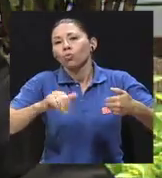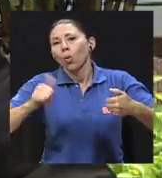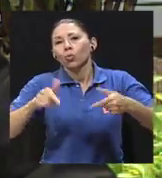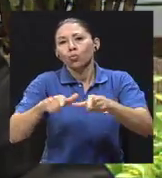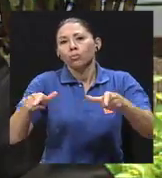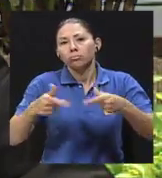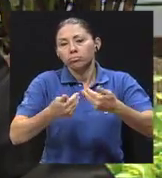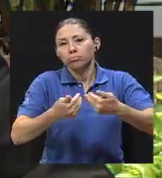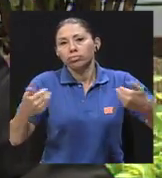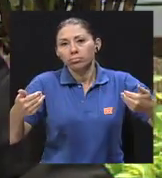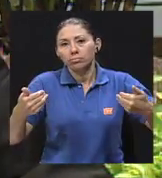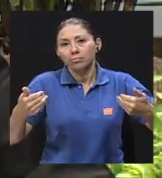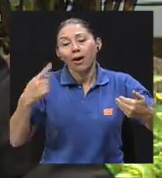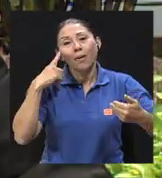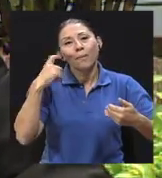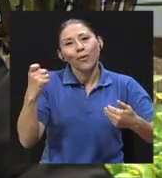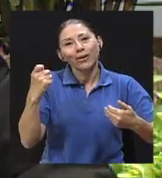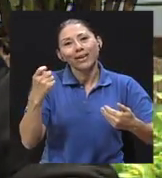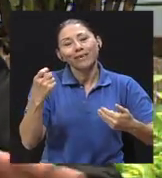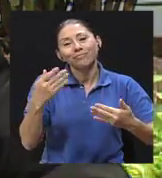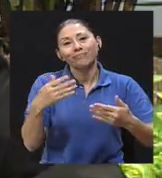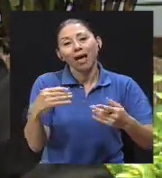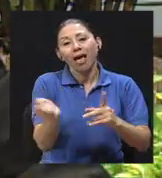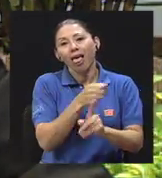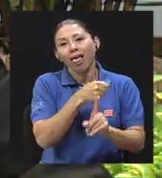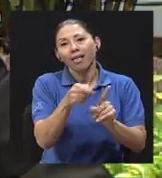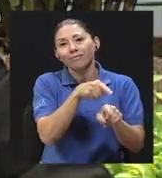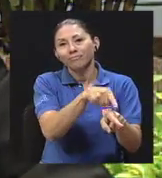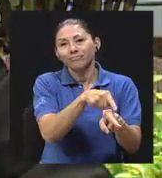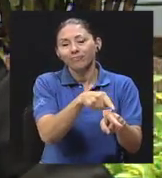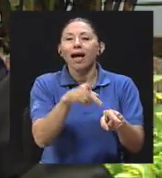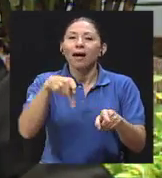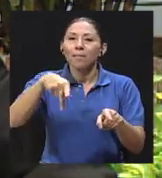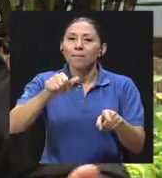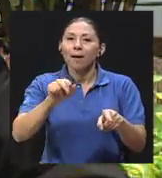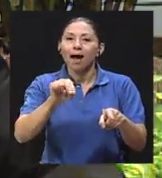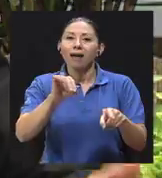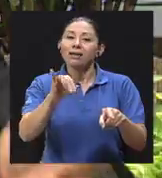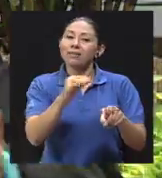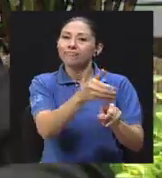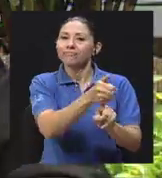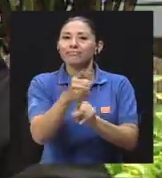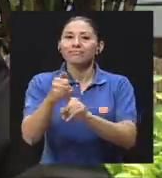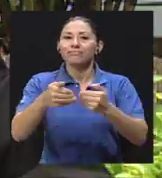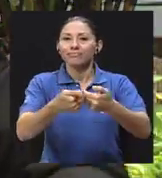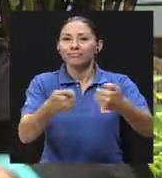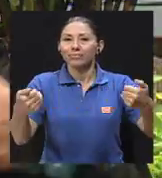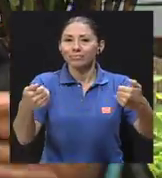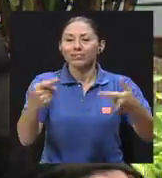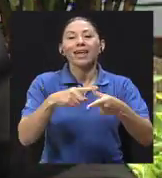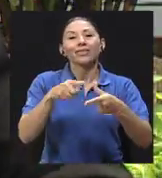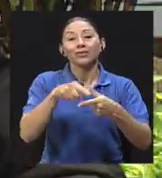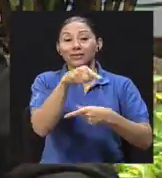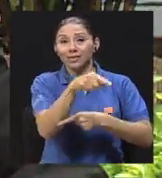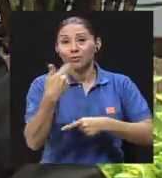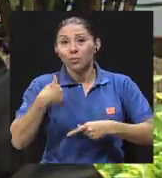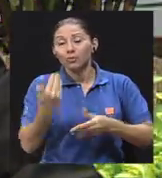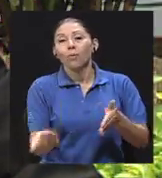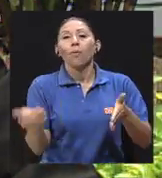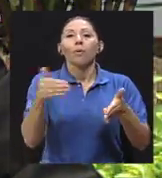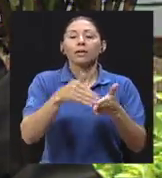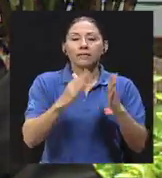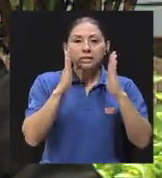por agresión el PAN se los alejó por un tiempo. Entonces, tienen que llevar un tratamiento para volver otra vez